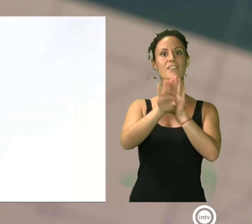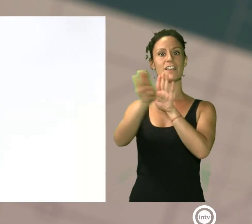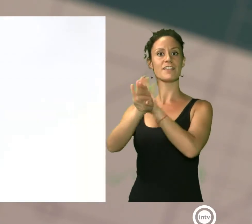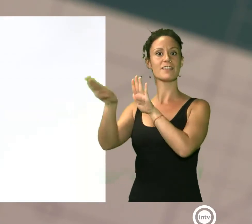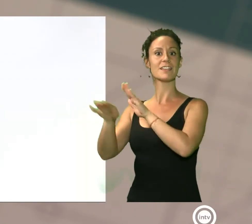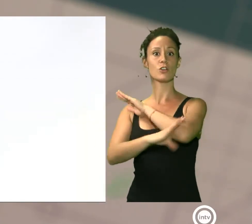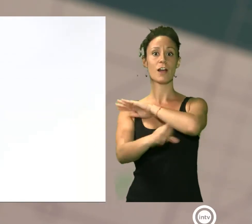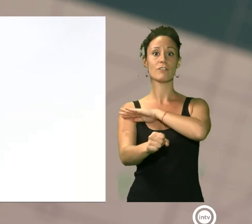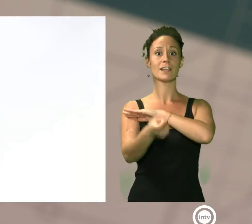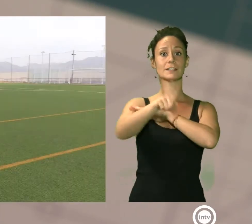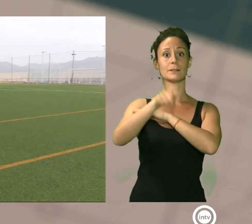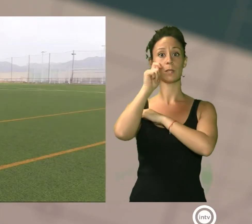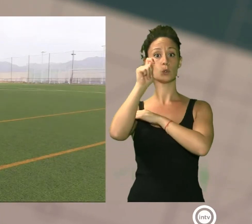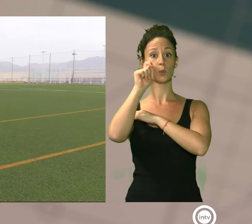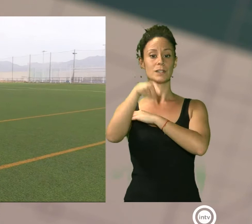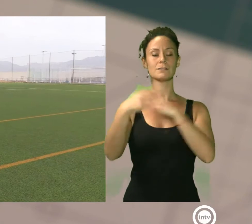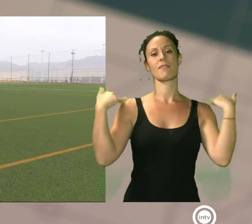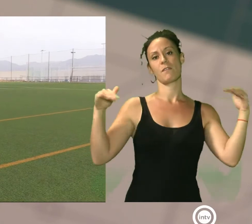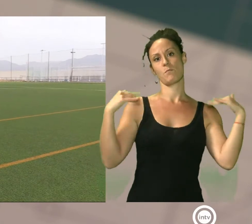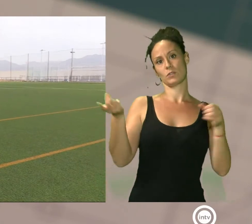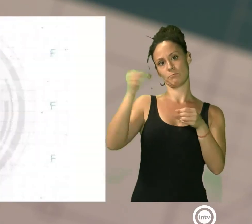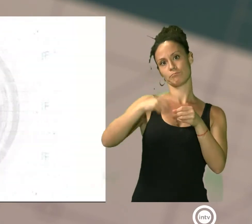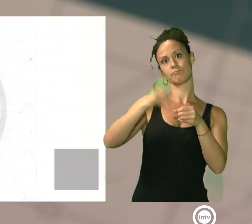y turistas puedan practicar deporte.